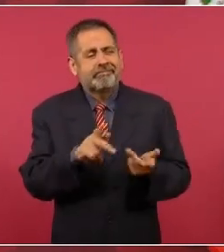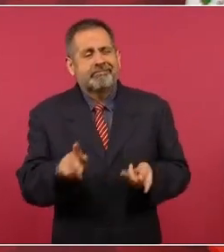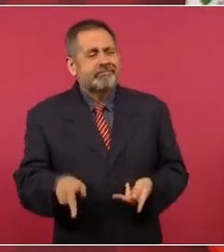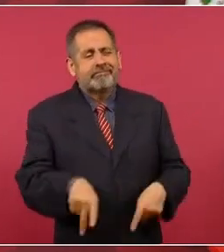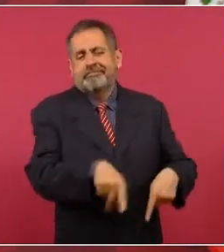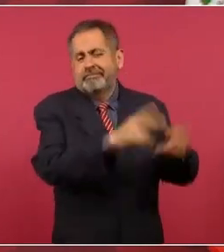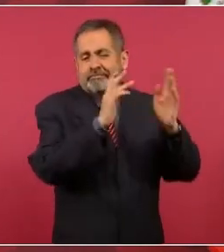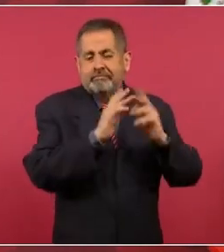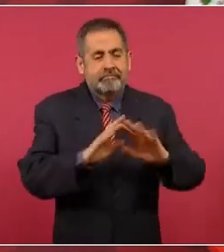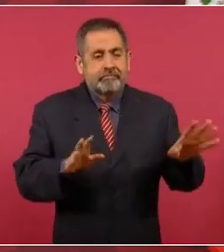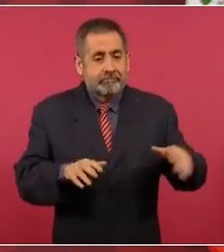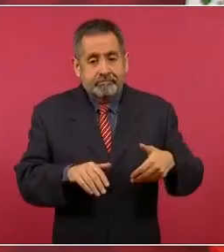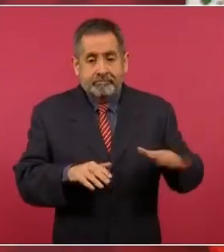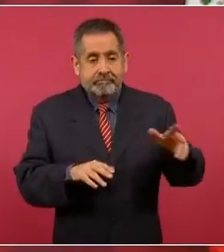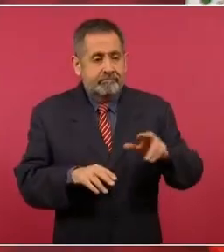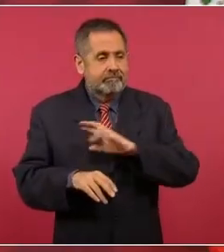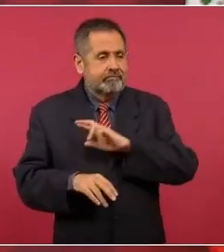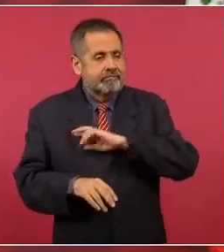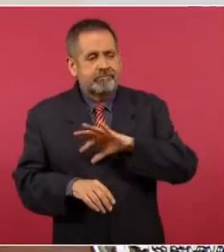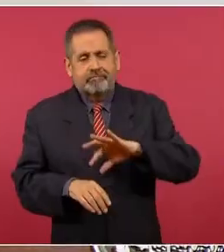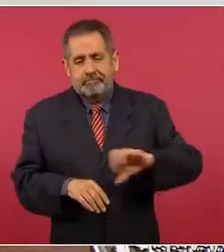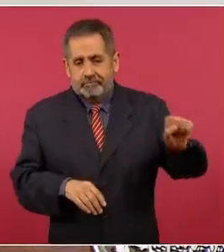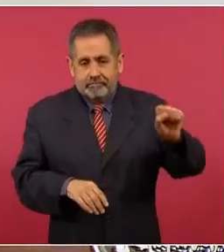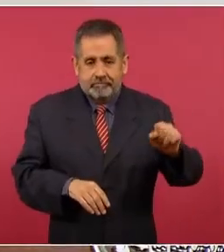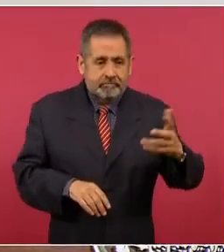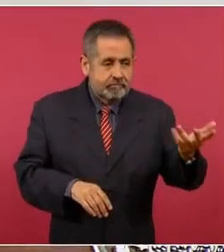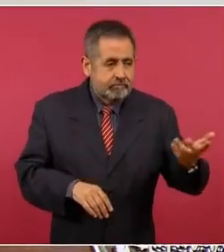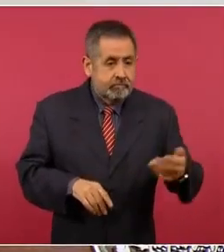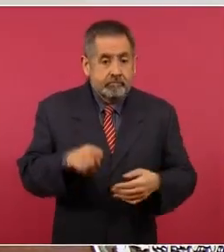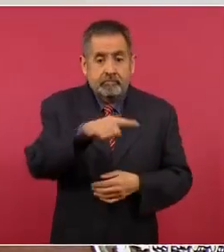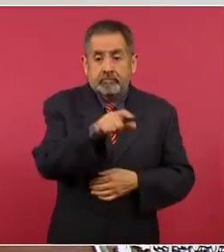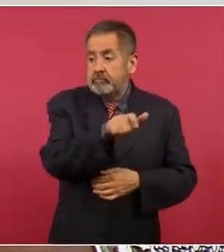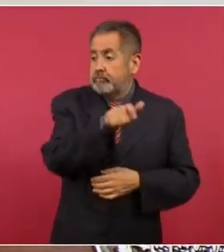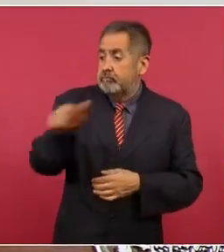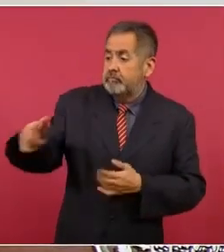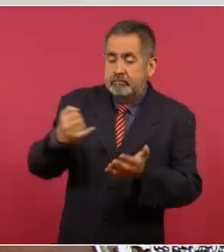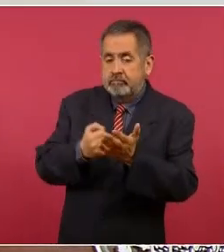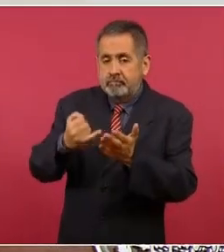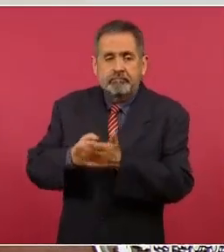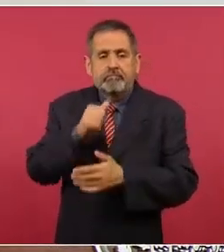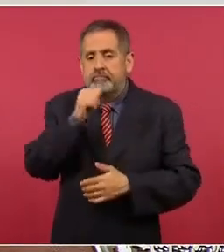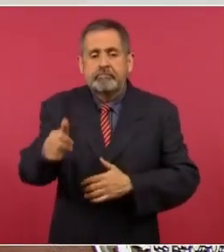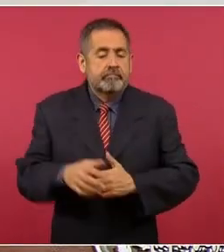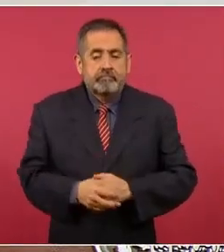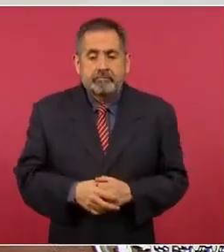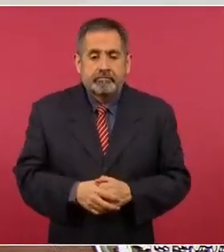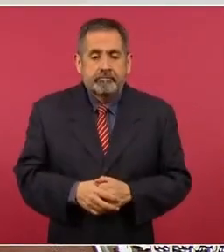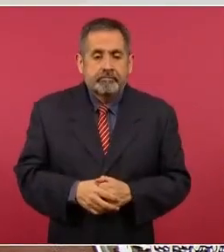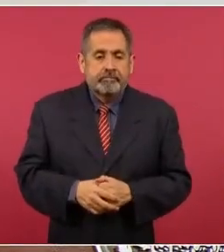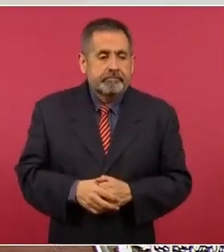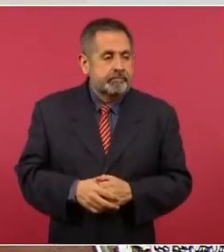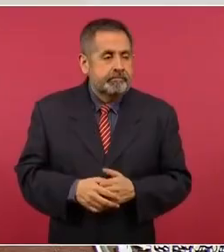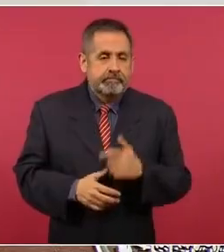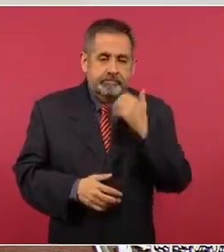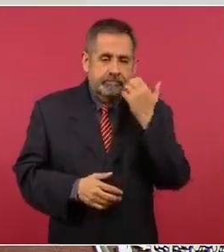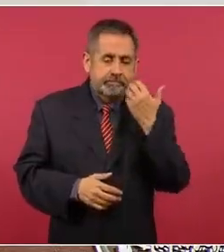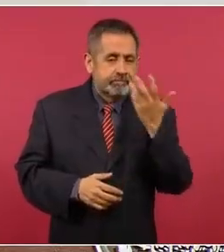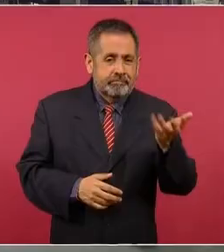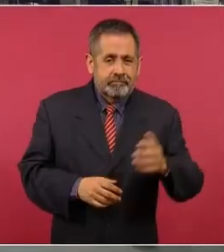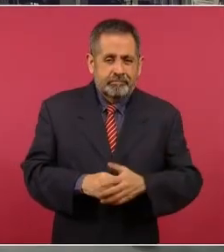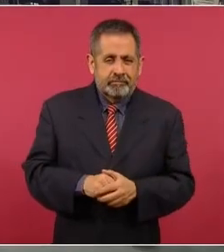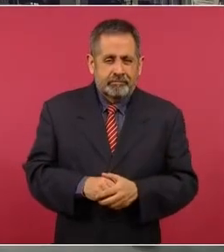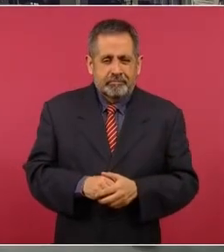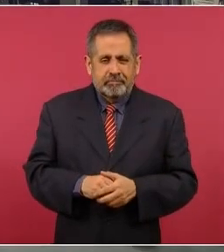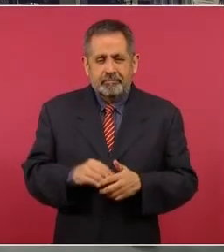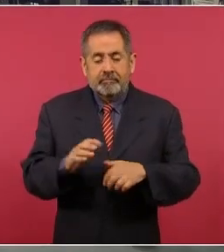no pagan impuestos. Le dan la vuelta porque,